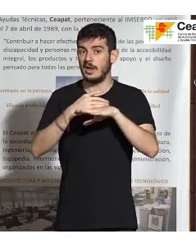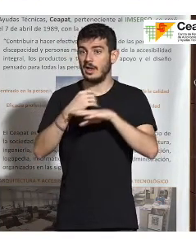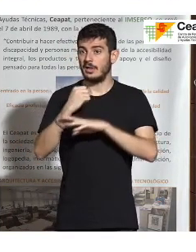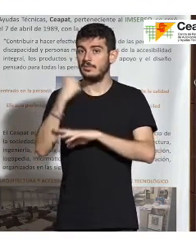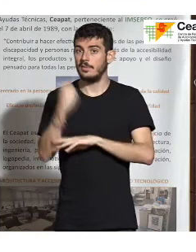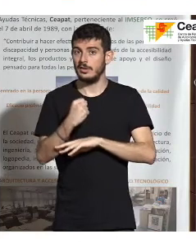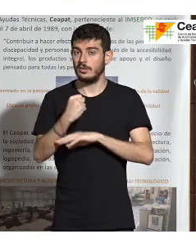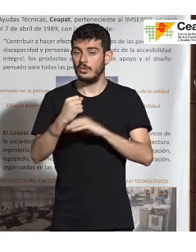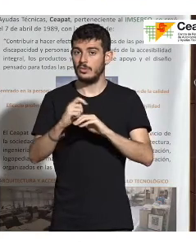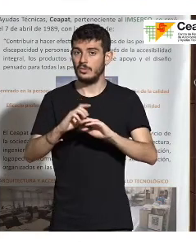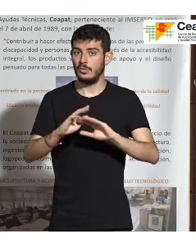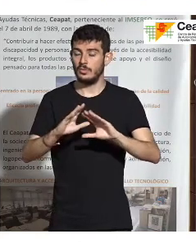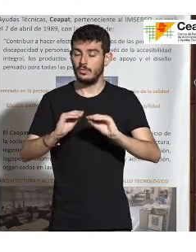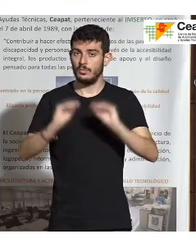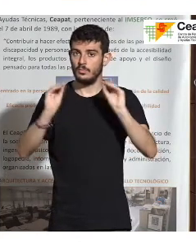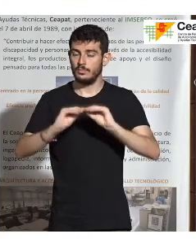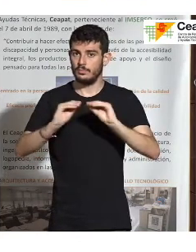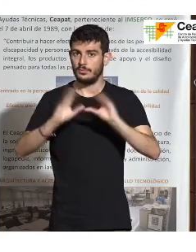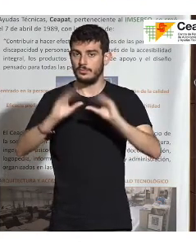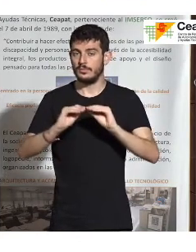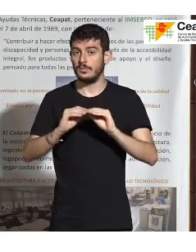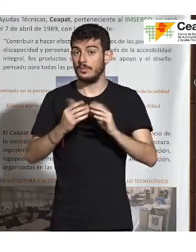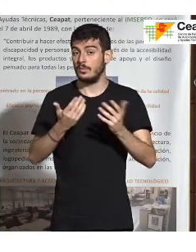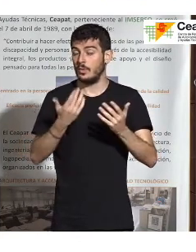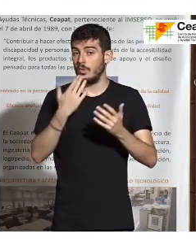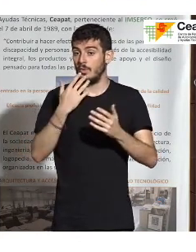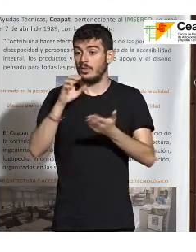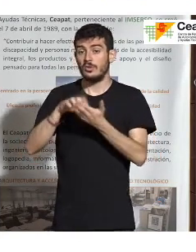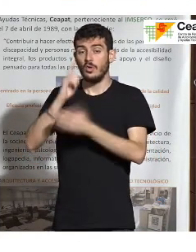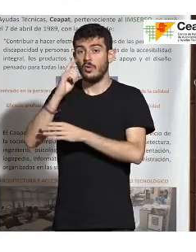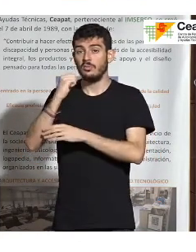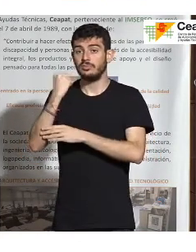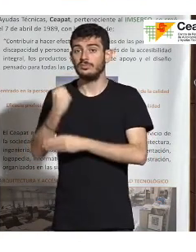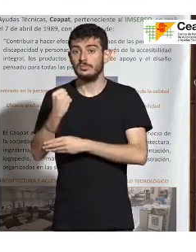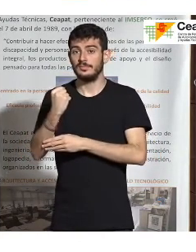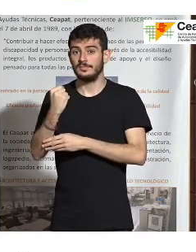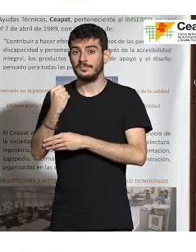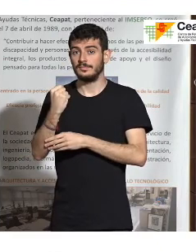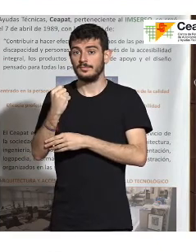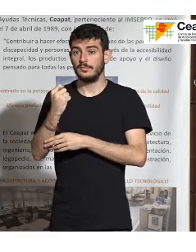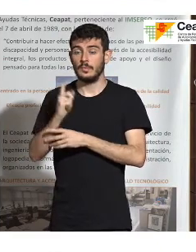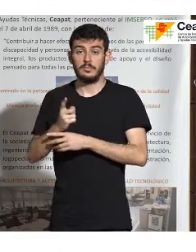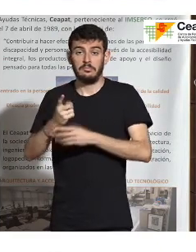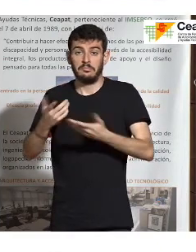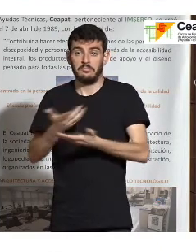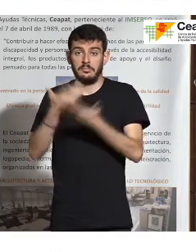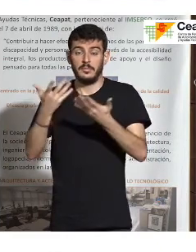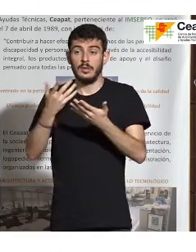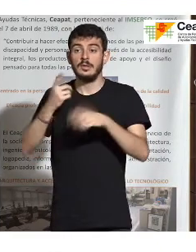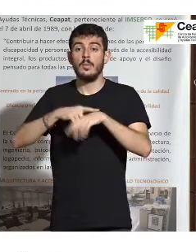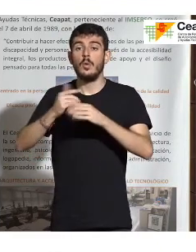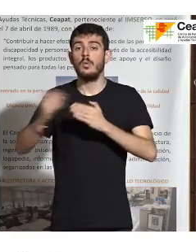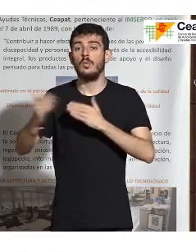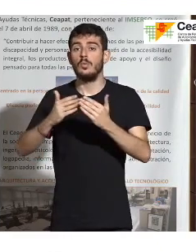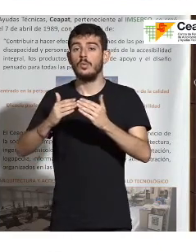Es decir, se entendía que no tenía mucho sentido en que se obligase un centro de respaldo, pero luego no se determinase cuánto tiempo debemos de levantarlo, porque si no